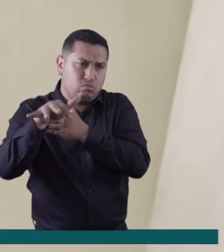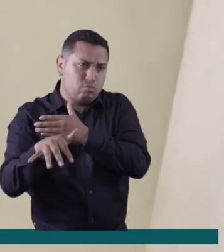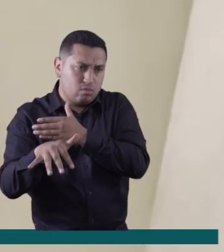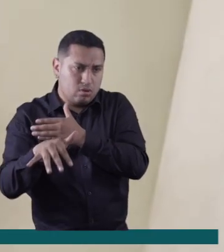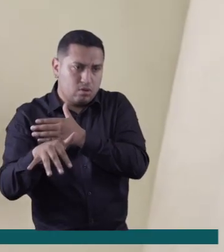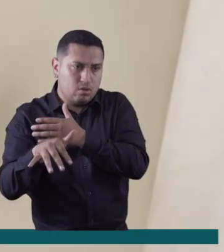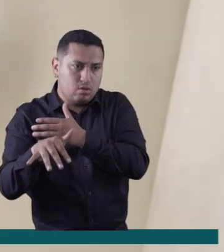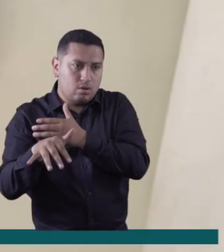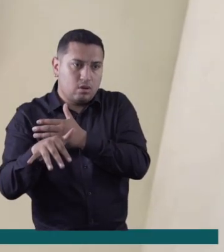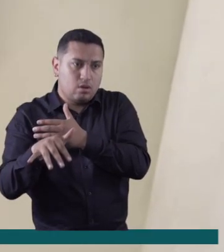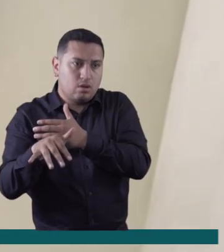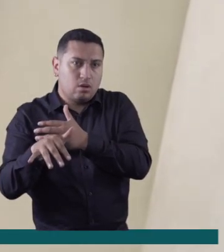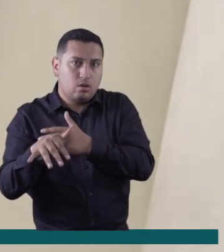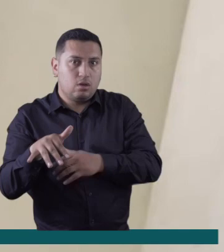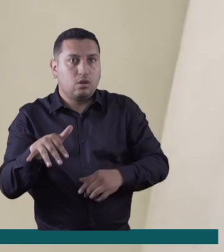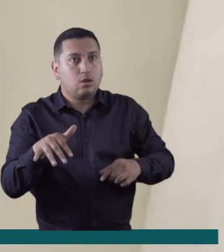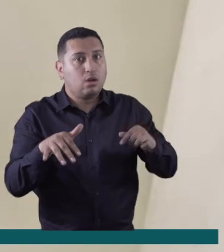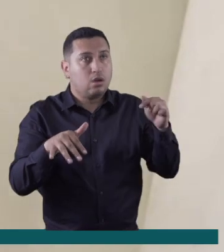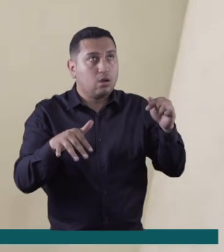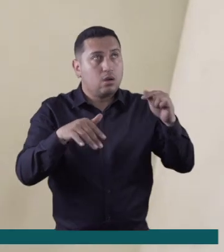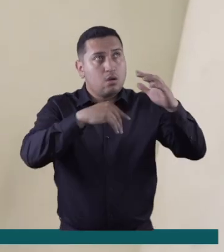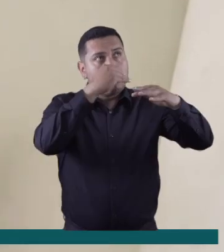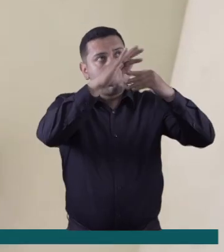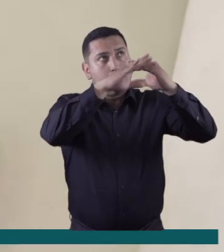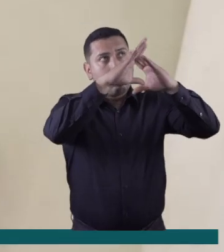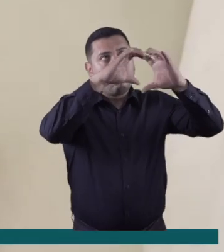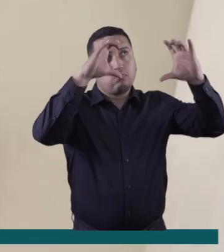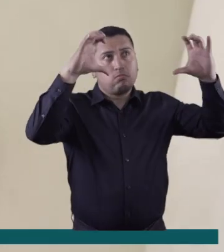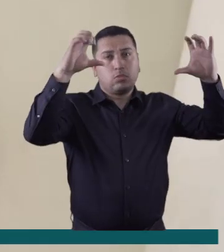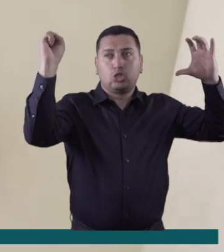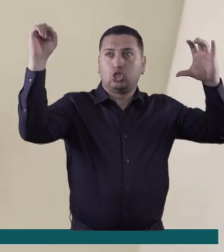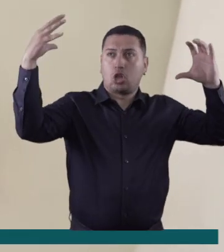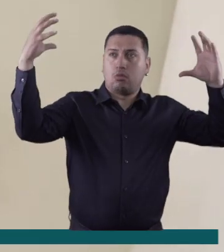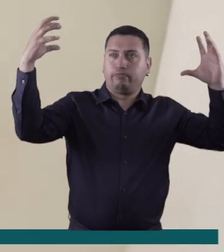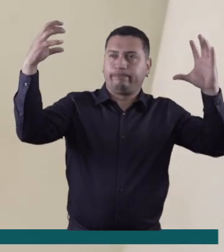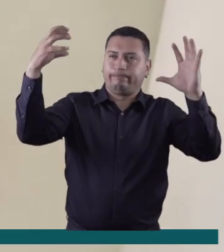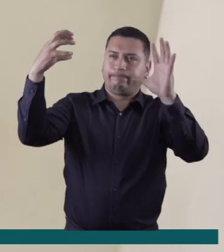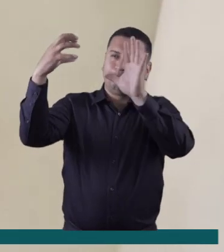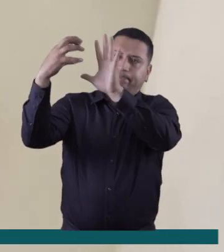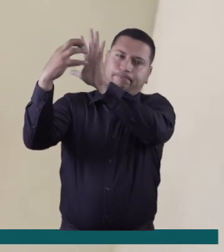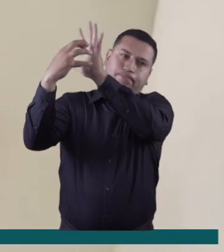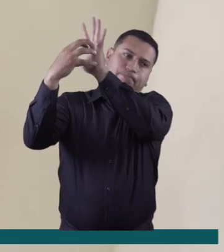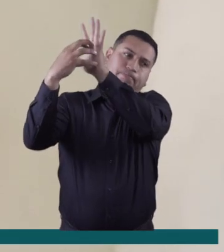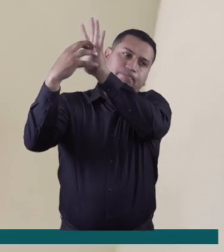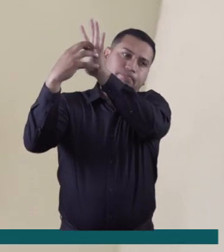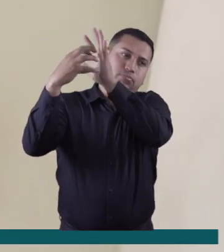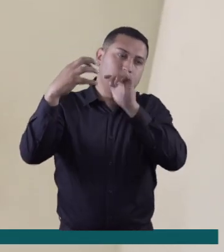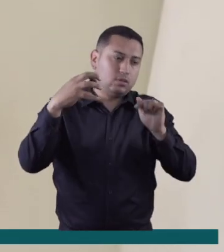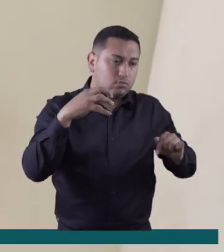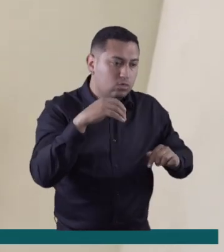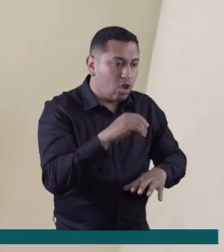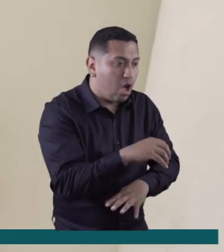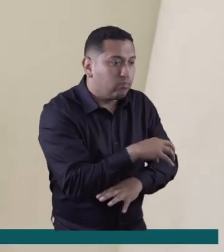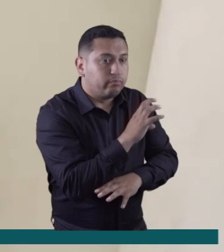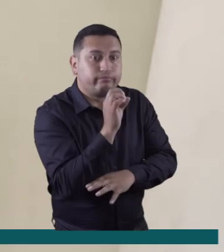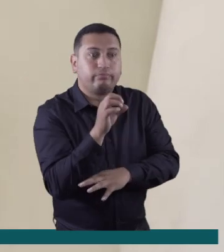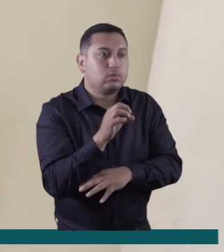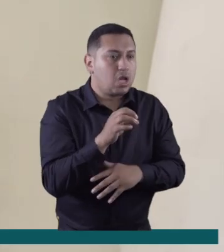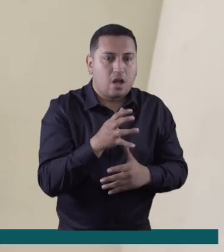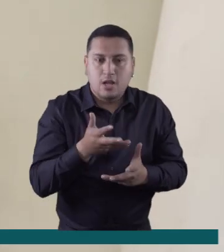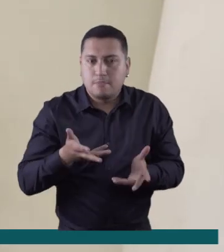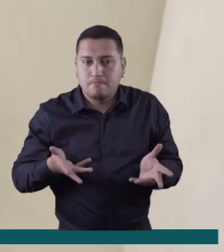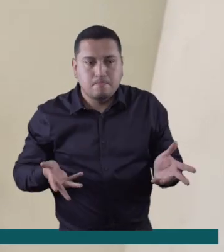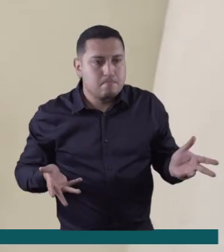Y eso hizo que las nubes taparan el sol y los dinosaurios no eran nada